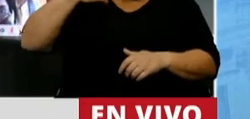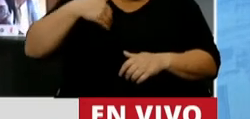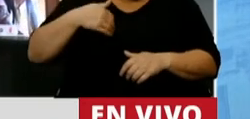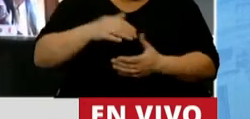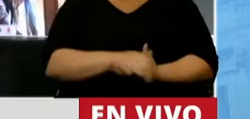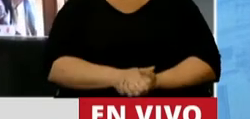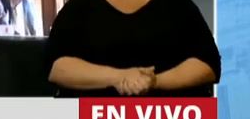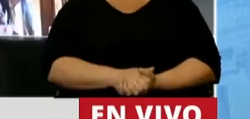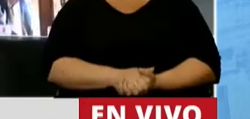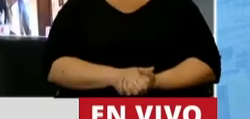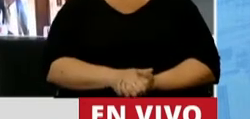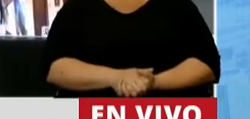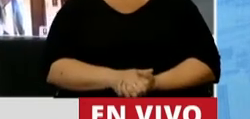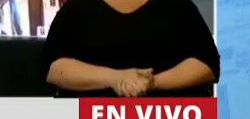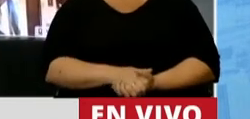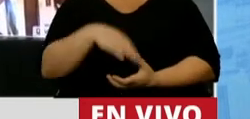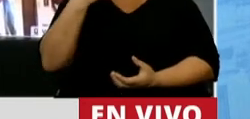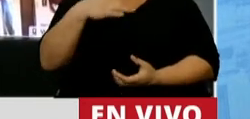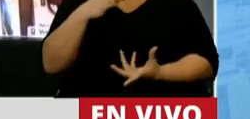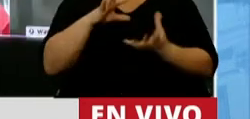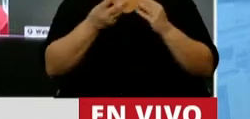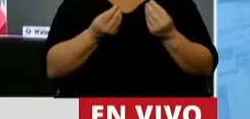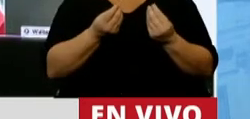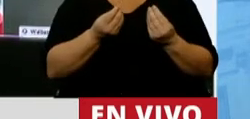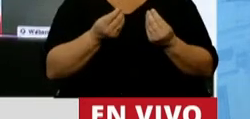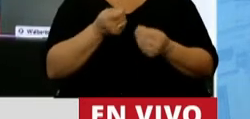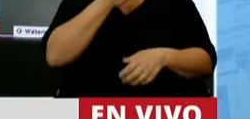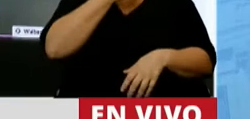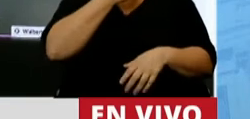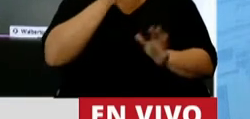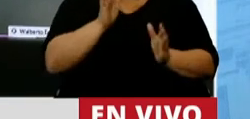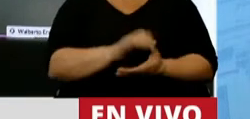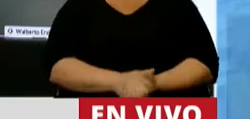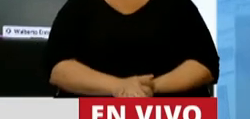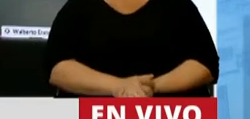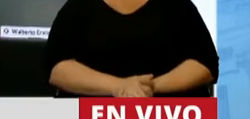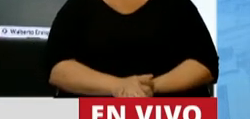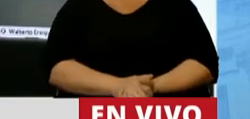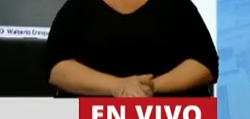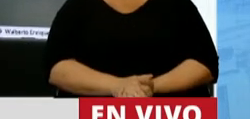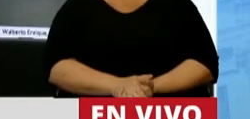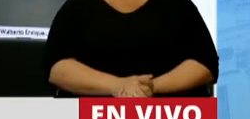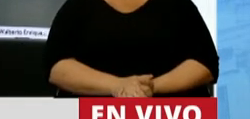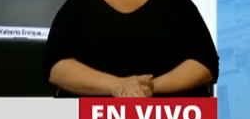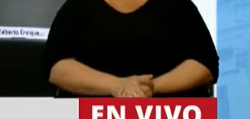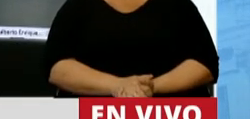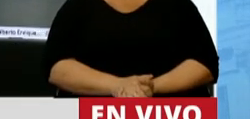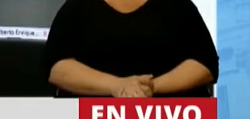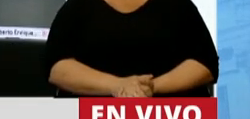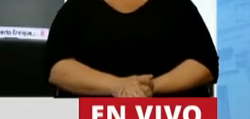debiera ser, por ejemplo, específicamente